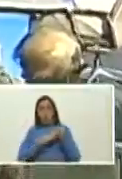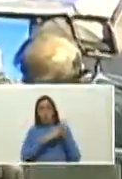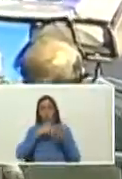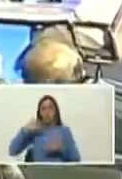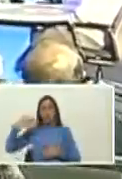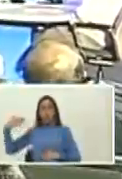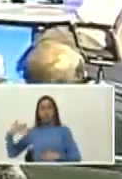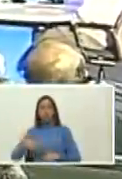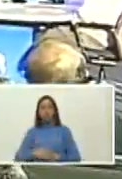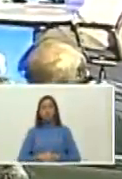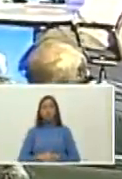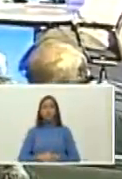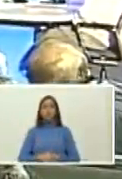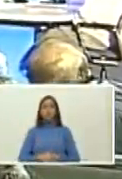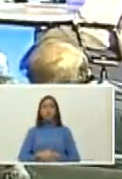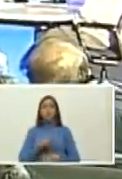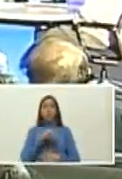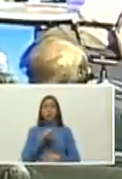Manuel